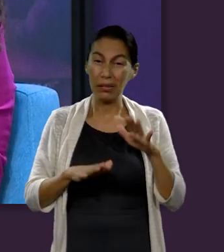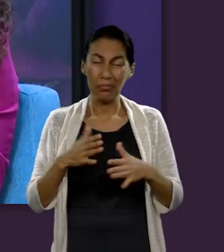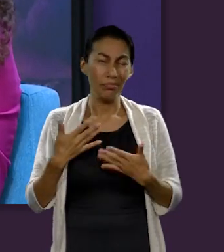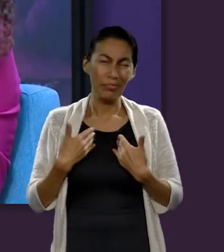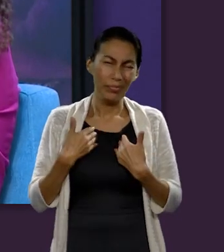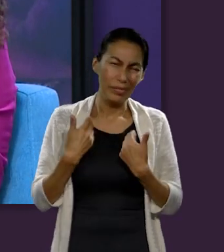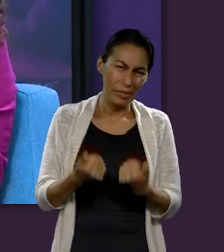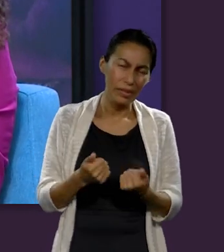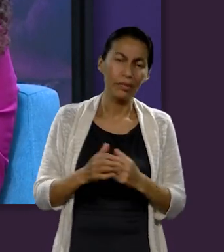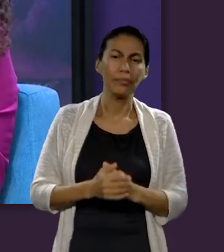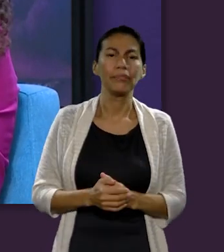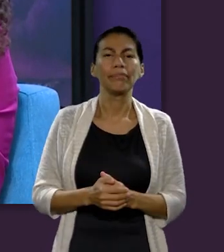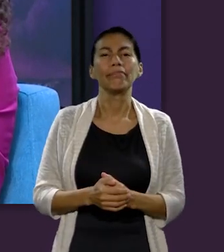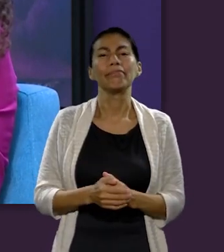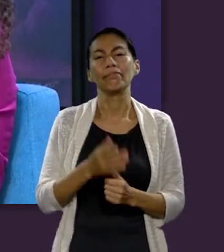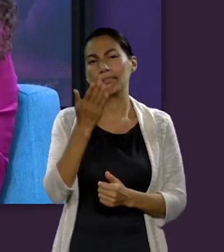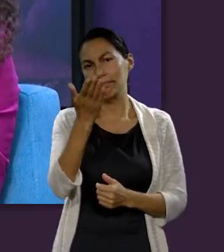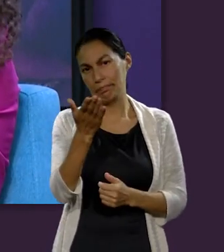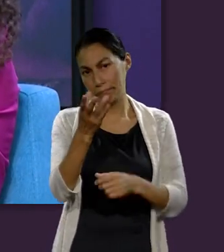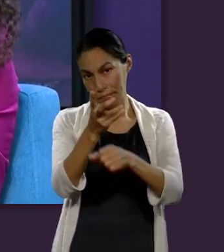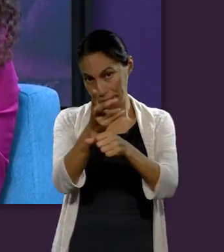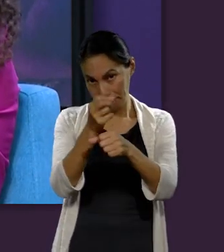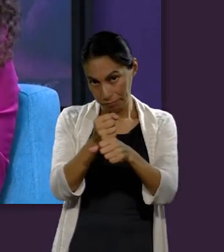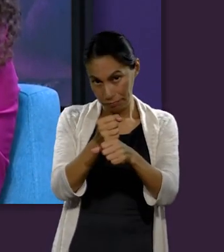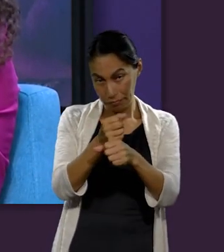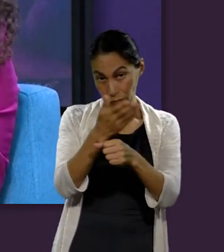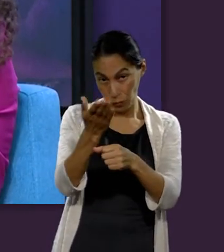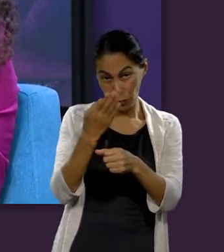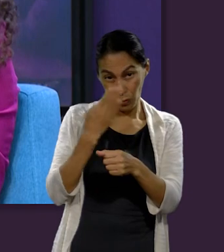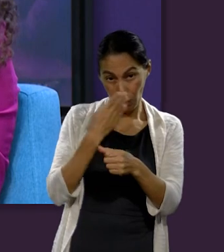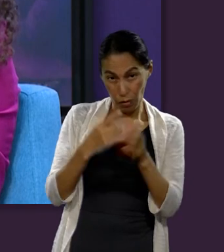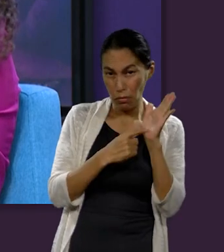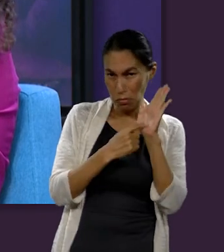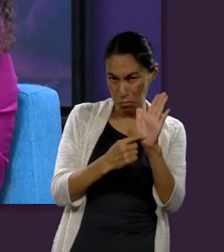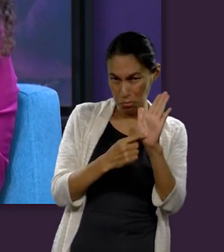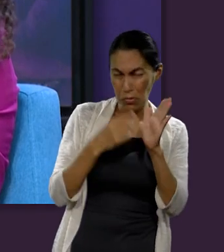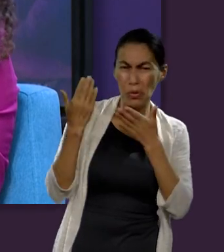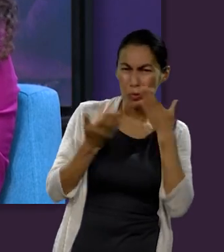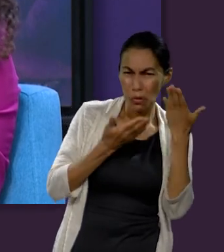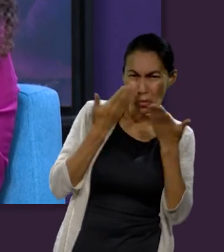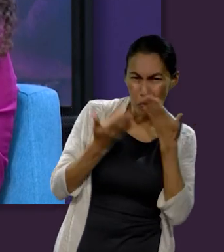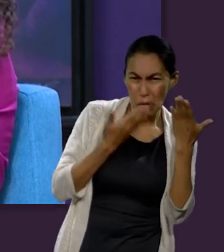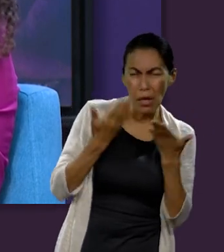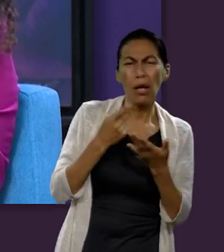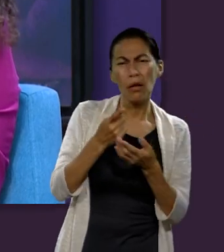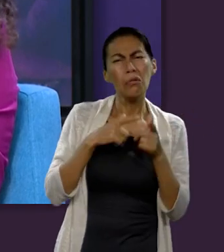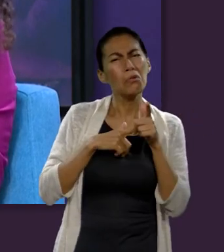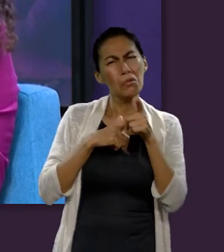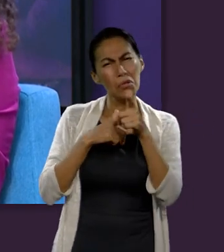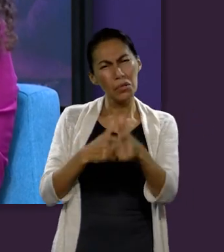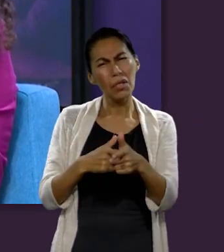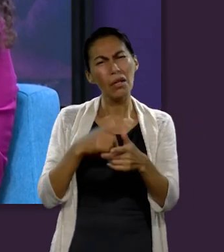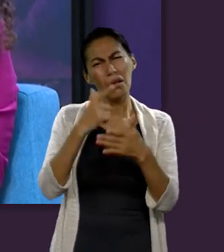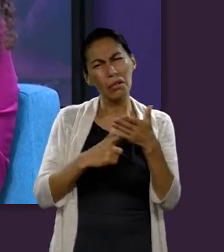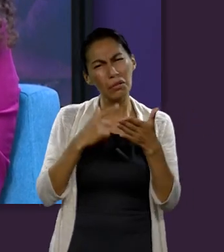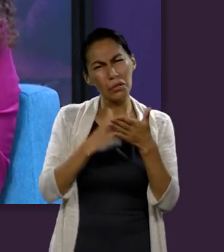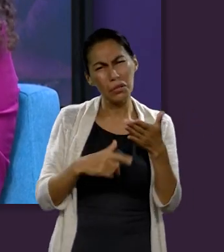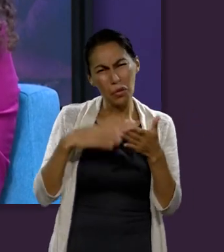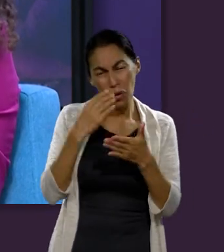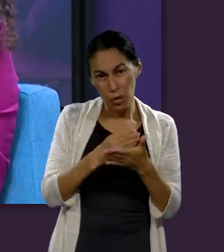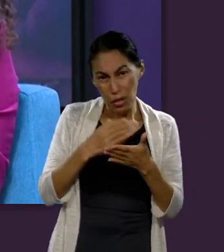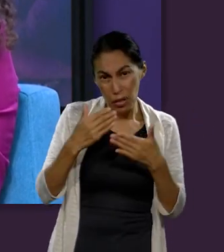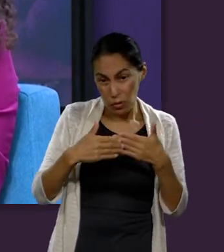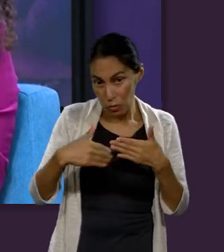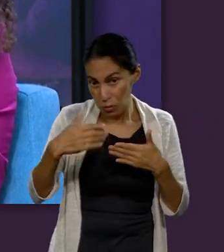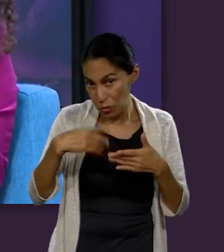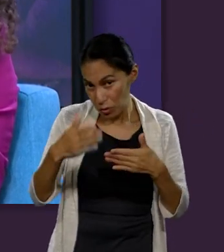de esas partes que de pronto no calzan así que te invito para que puedas buscar estudiar a profundidad que nos puedas seguir acompañando y